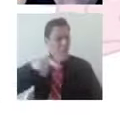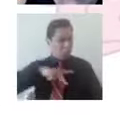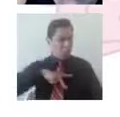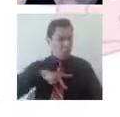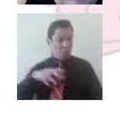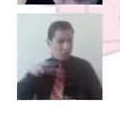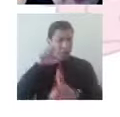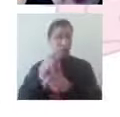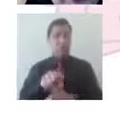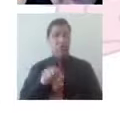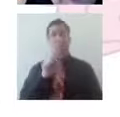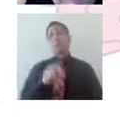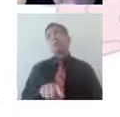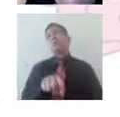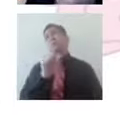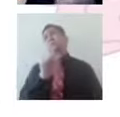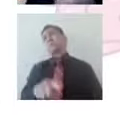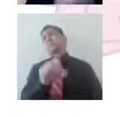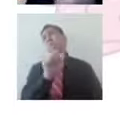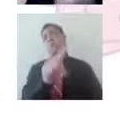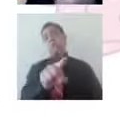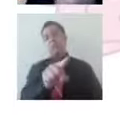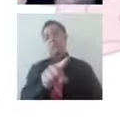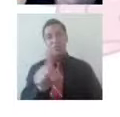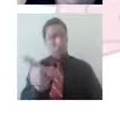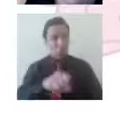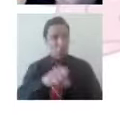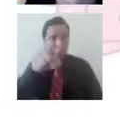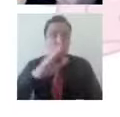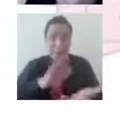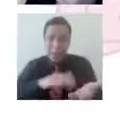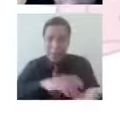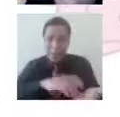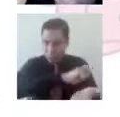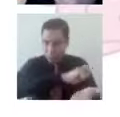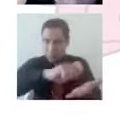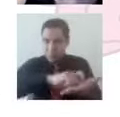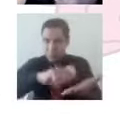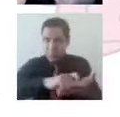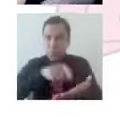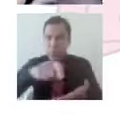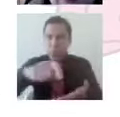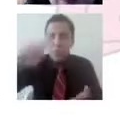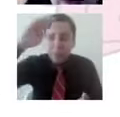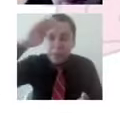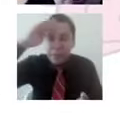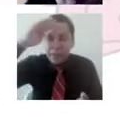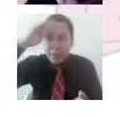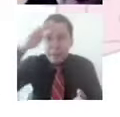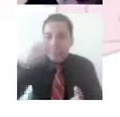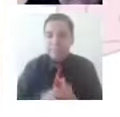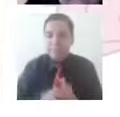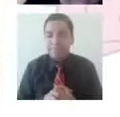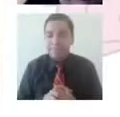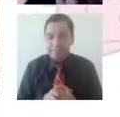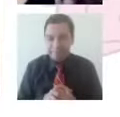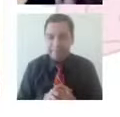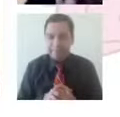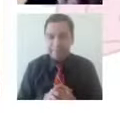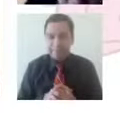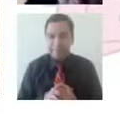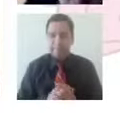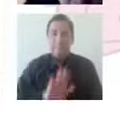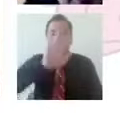aquí les voy a pedir que nuevamente en esa hoja que les estoy señalando, ustedes vayan pensando, si fuéramos como un jardín,